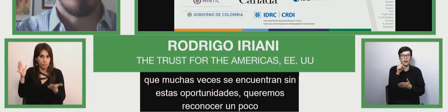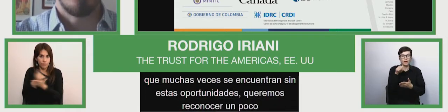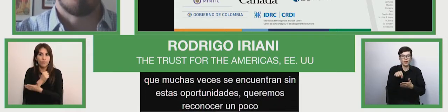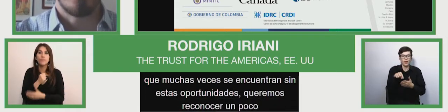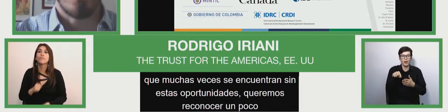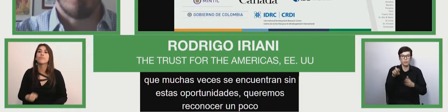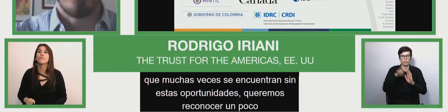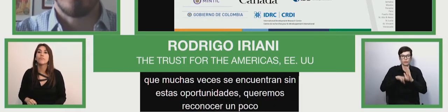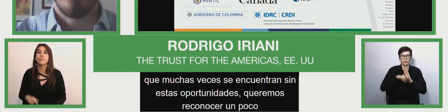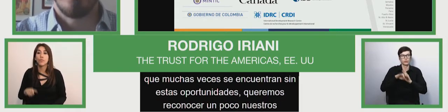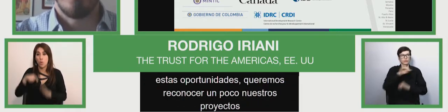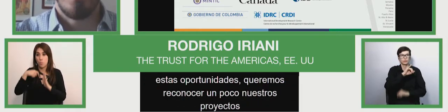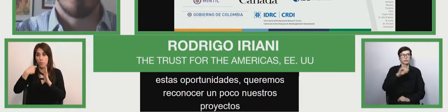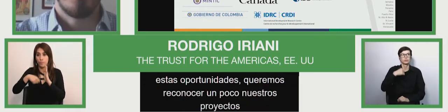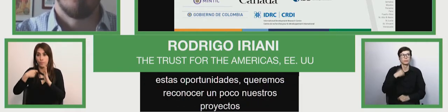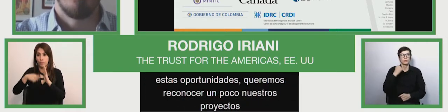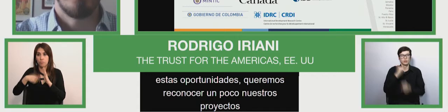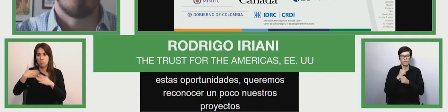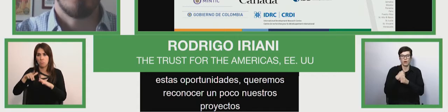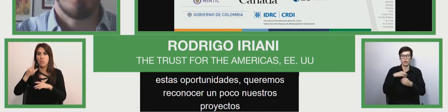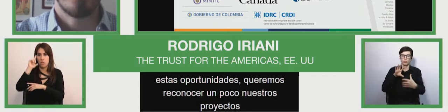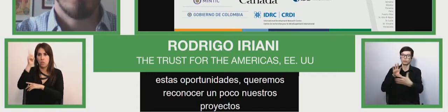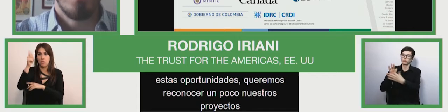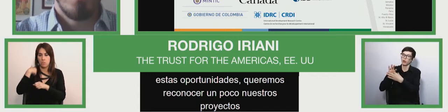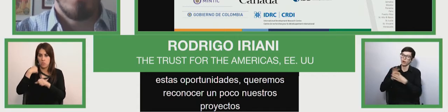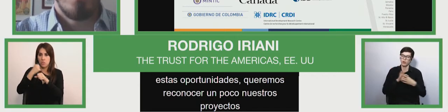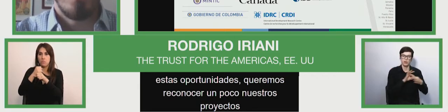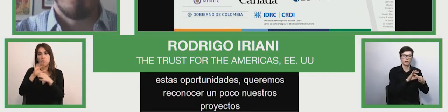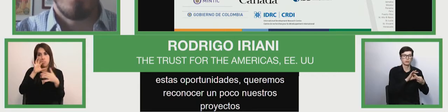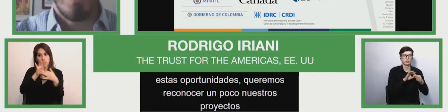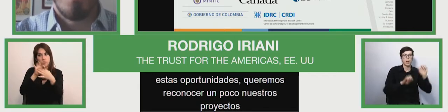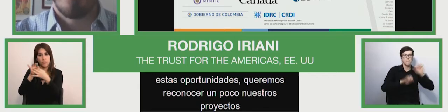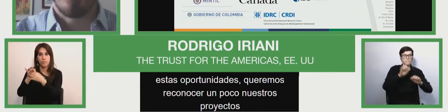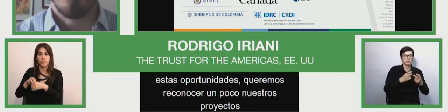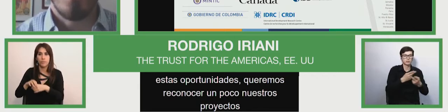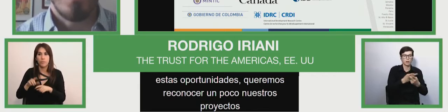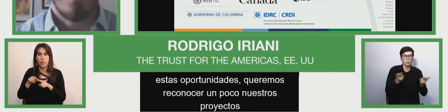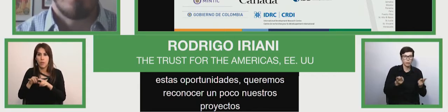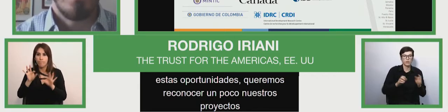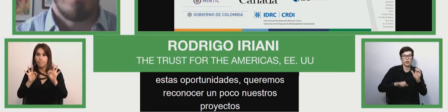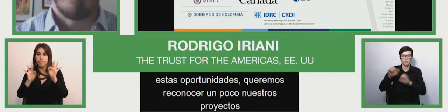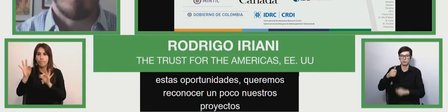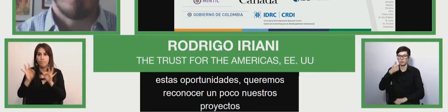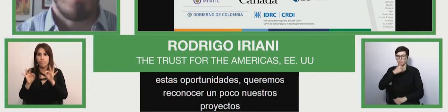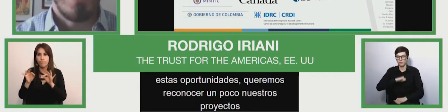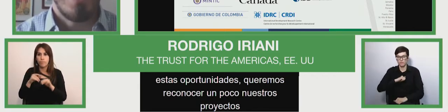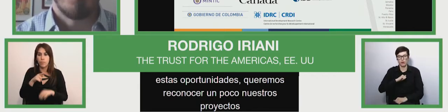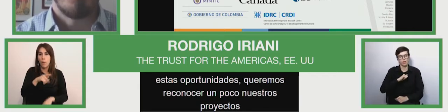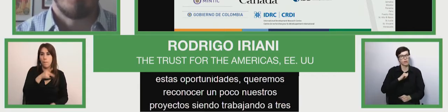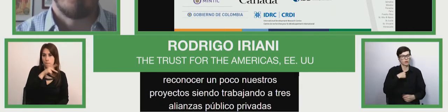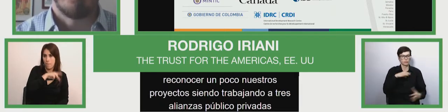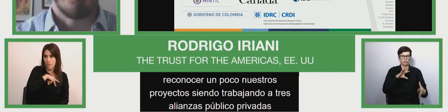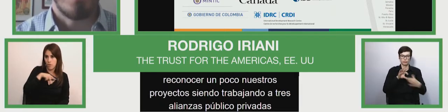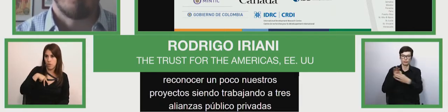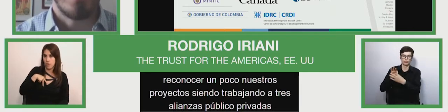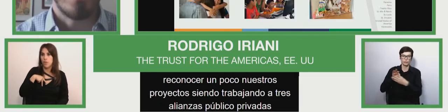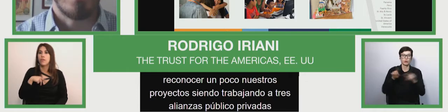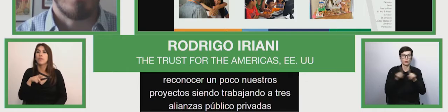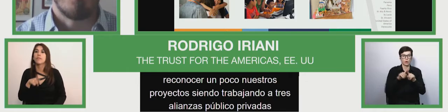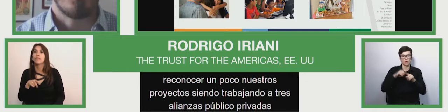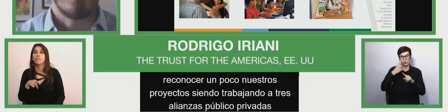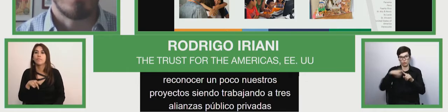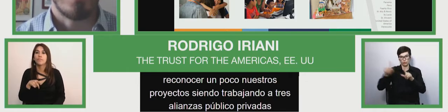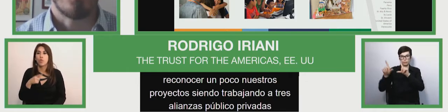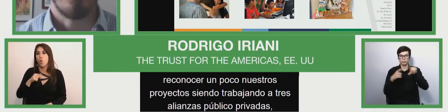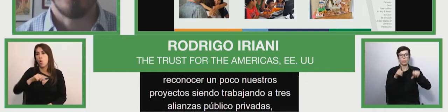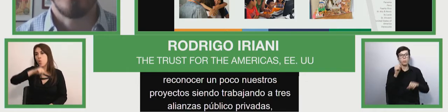siempre trabajando a través de alianzas público-privadas. En la próxima slide podrán ver que